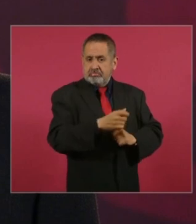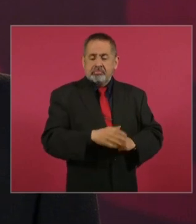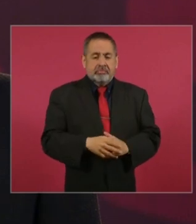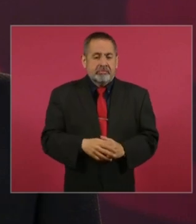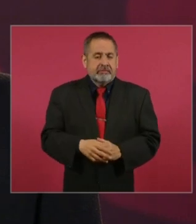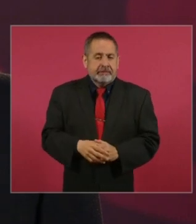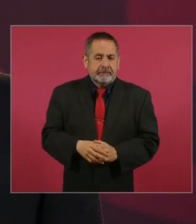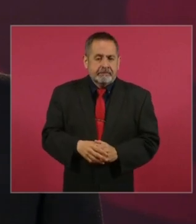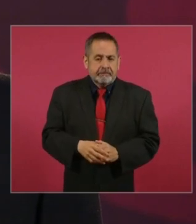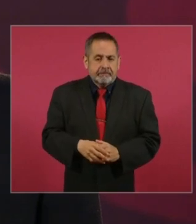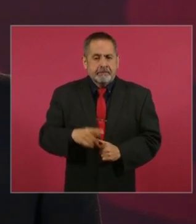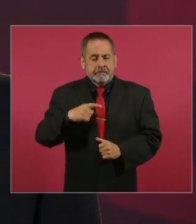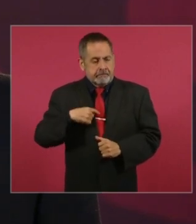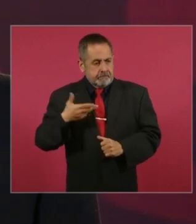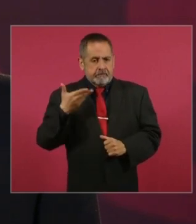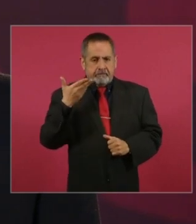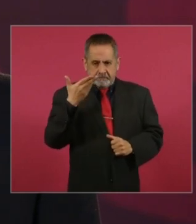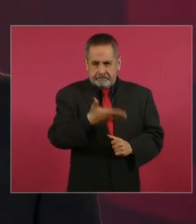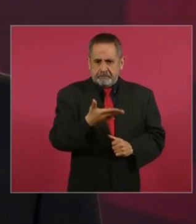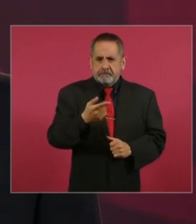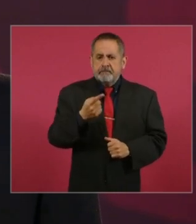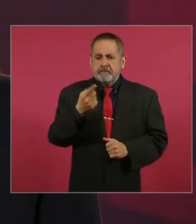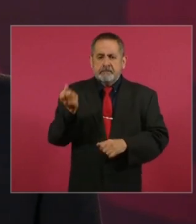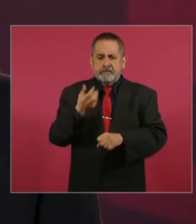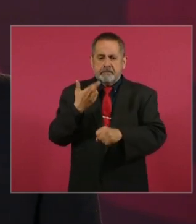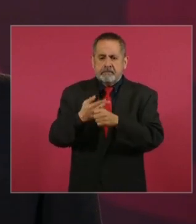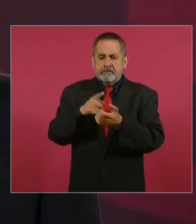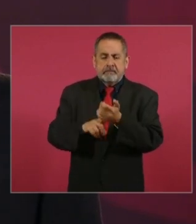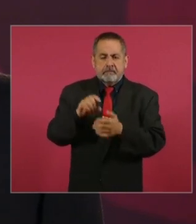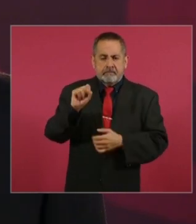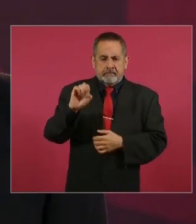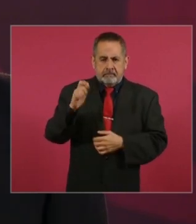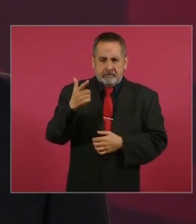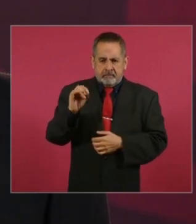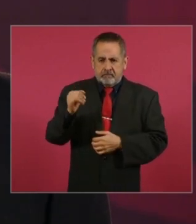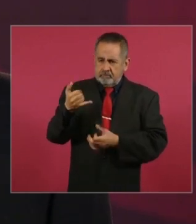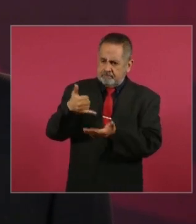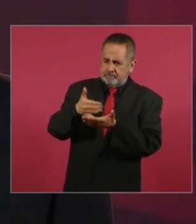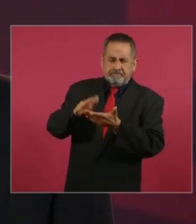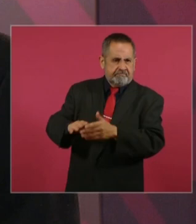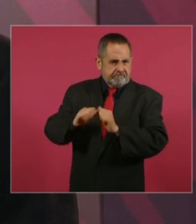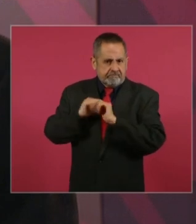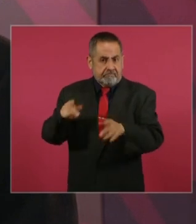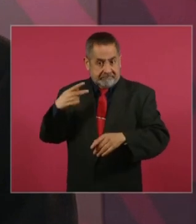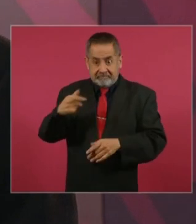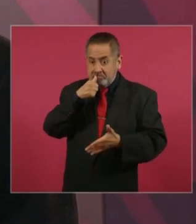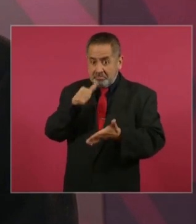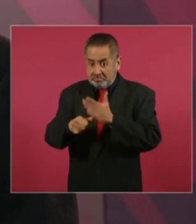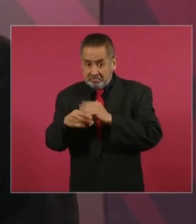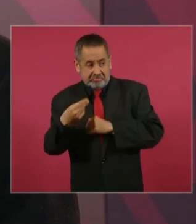Voy a pedirle a la secretaria de gobernación que al día de hoy dé a conocer esa carta.